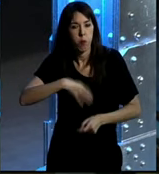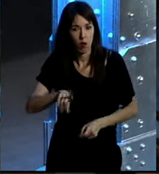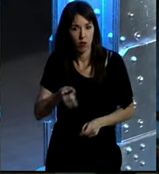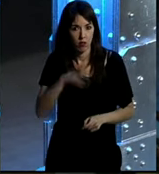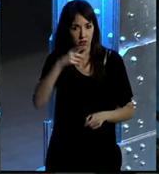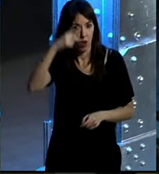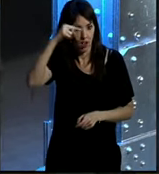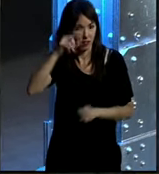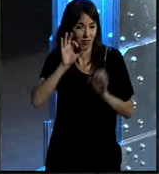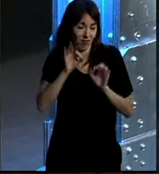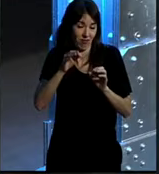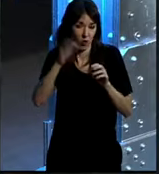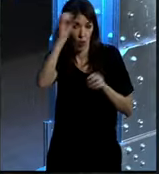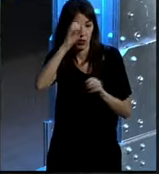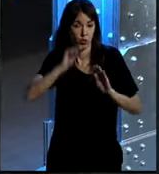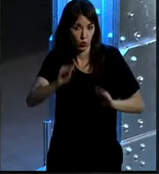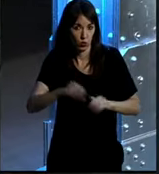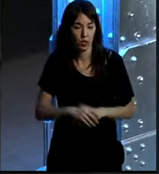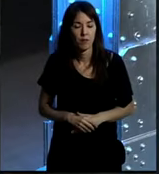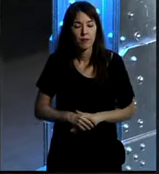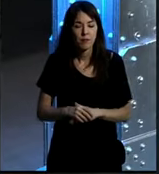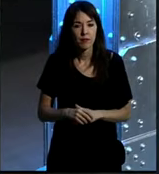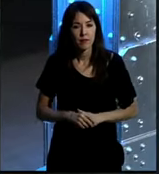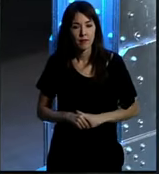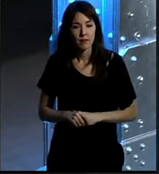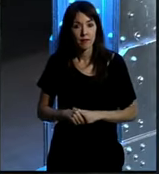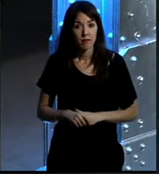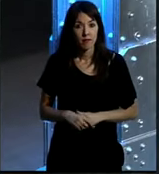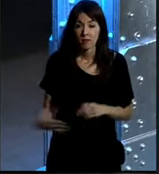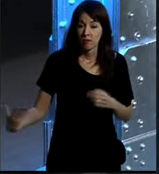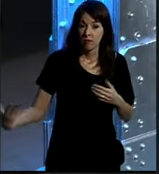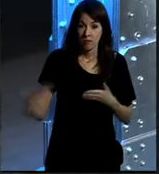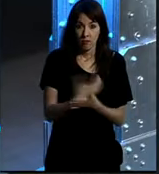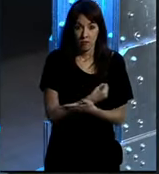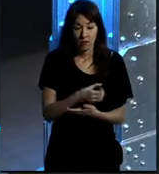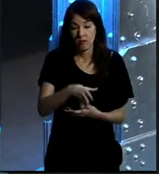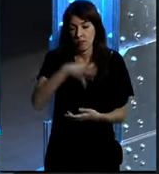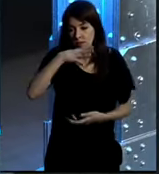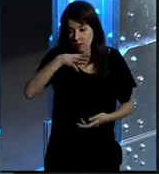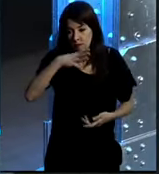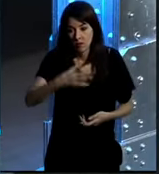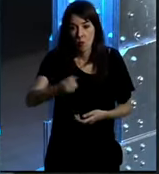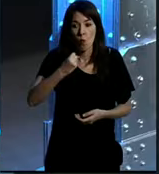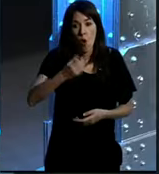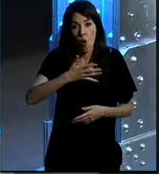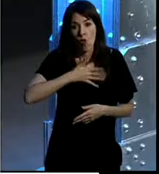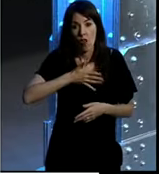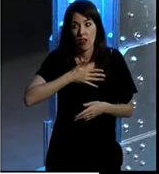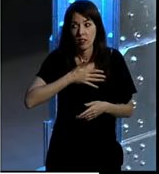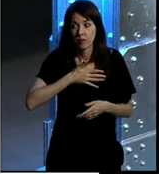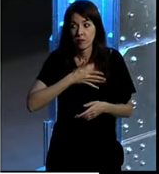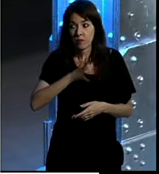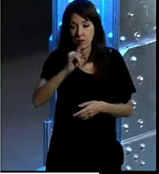Básicamente esa es la tesis que mantiene este libro. Por todo ello, y dado el poder que de alguna forma